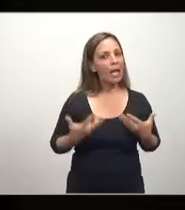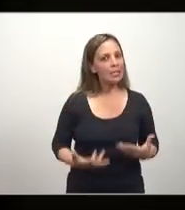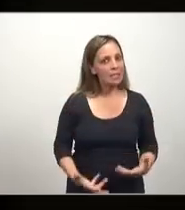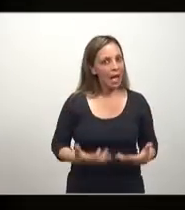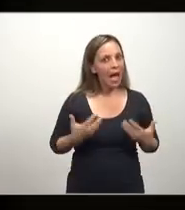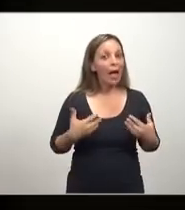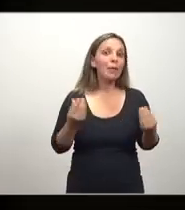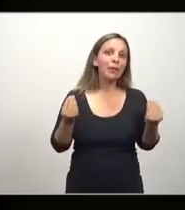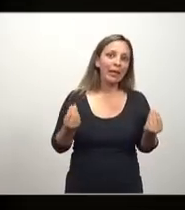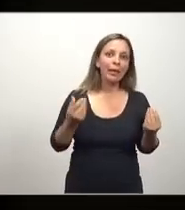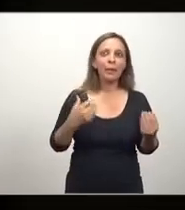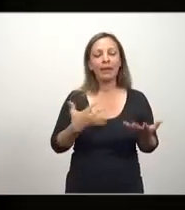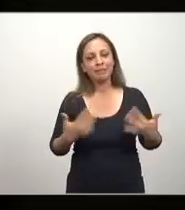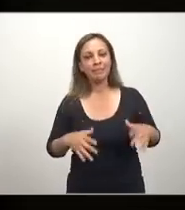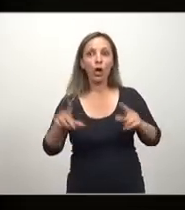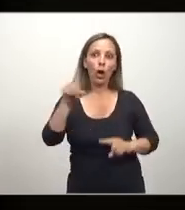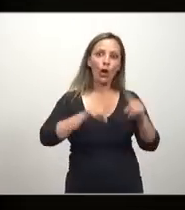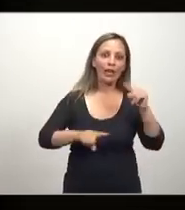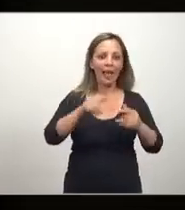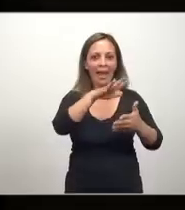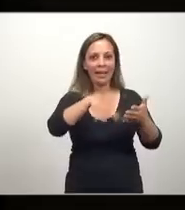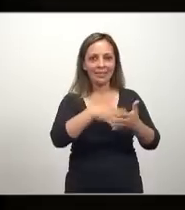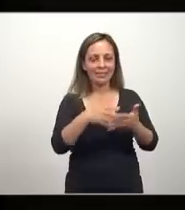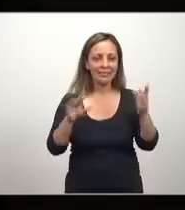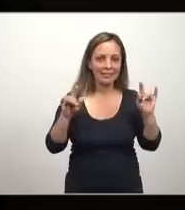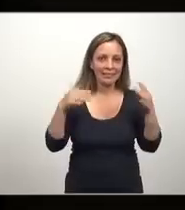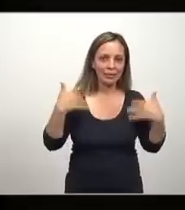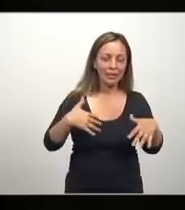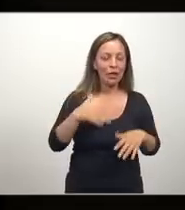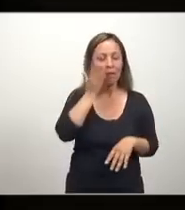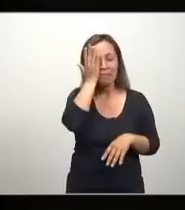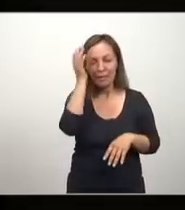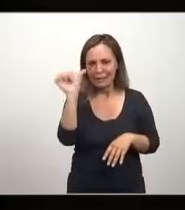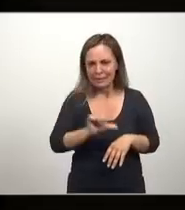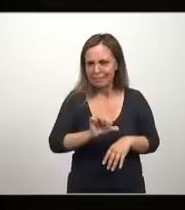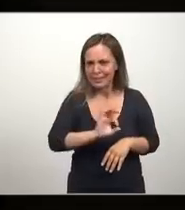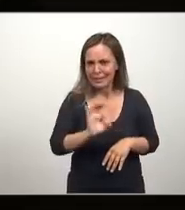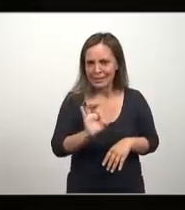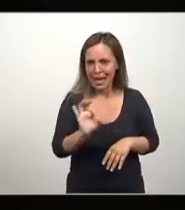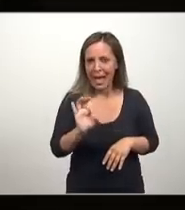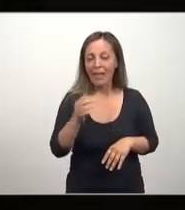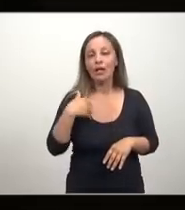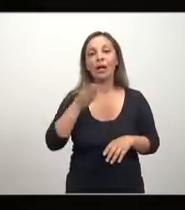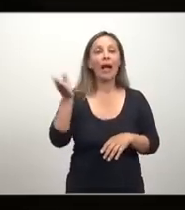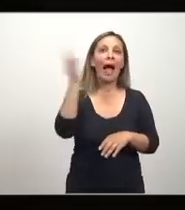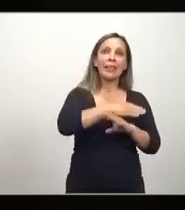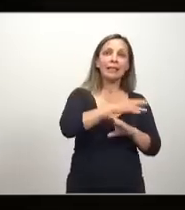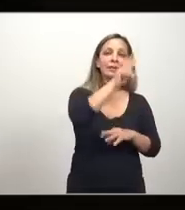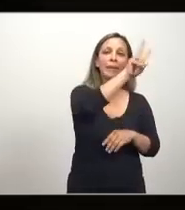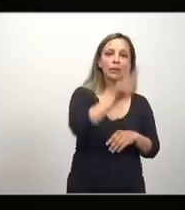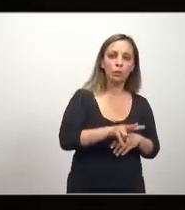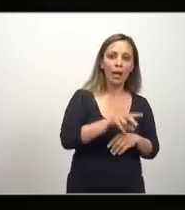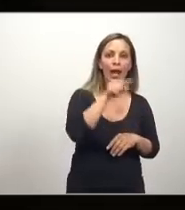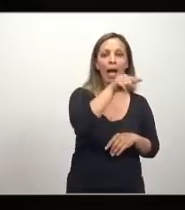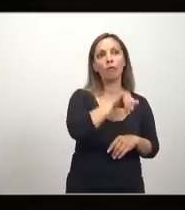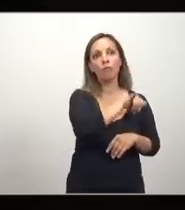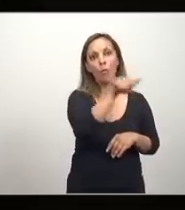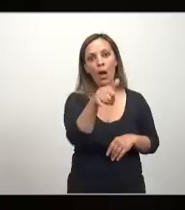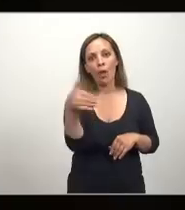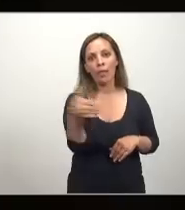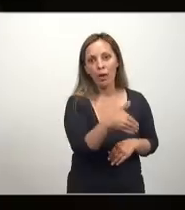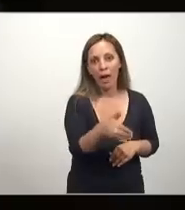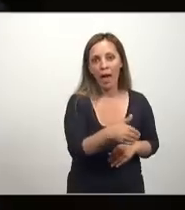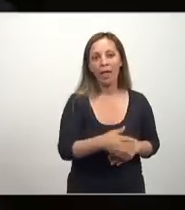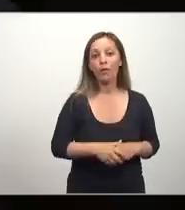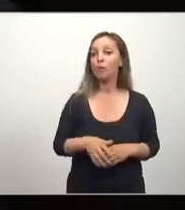bueno, hubo algunas descoordinaciones de agenda, no había dormido, venía de Venezuela, también se atrasó el viaje, que,